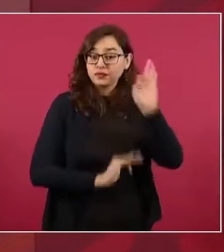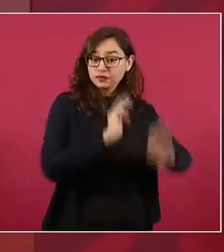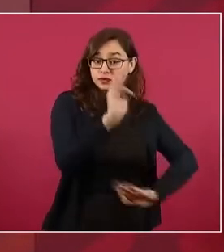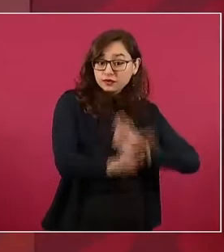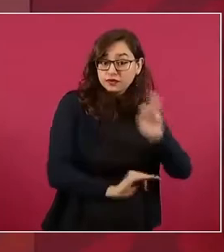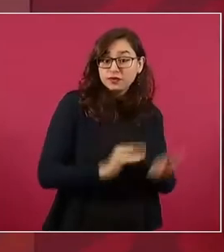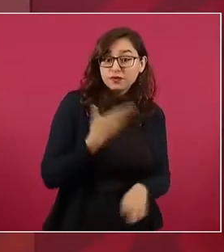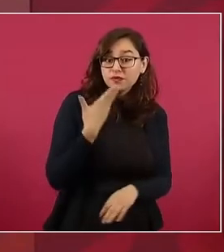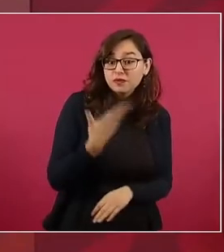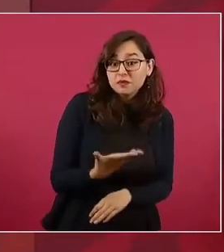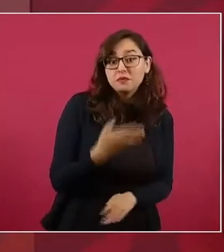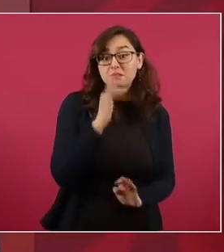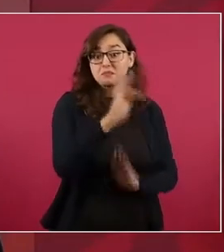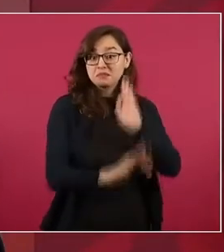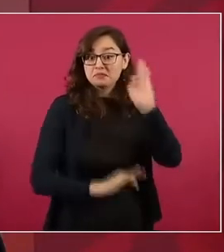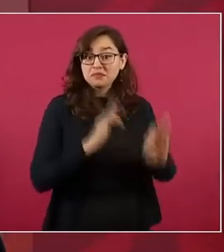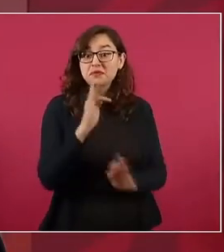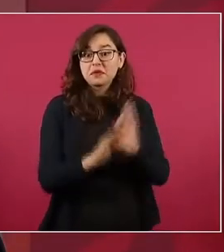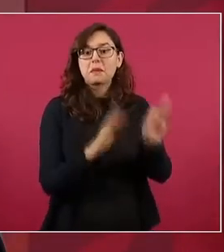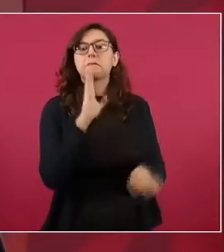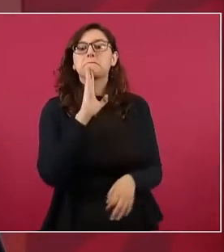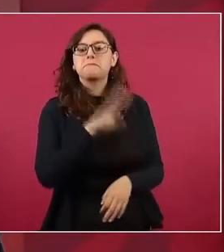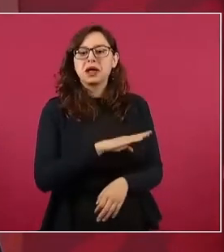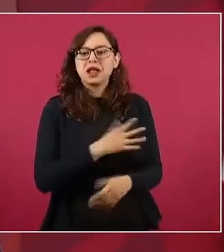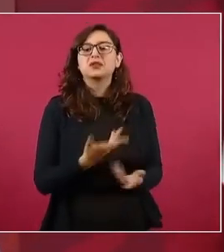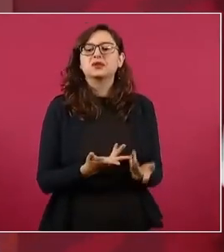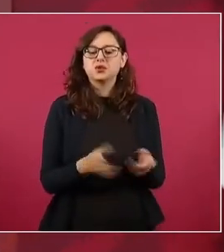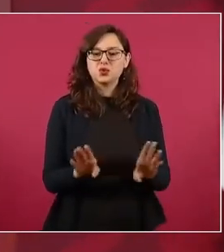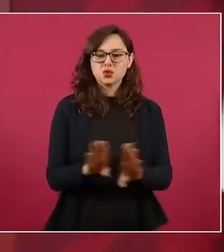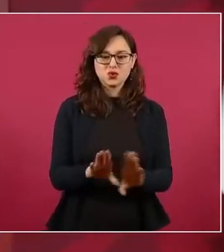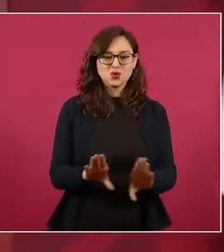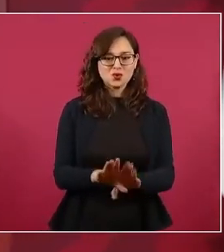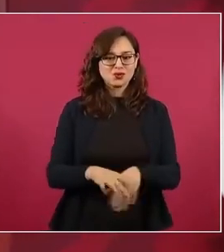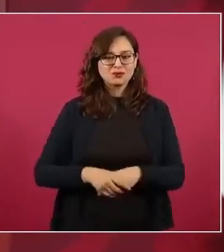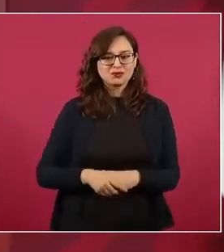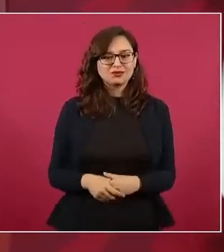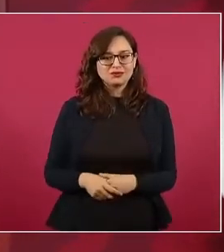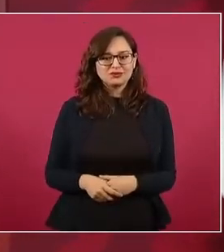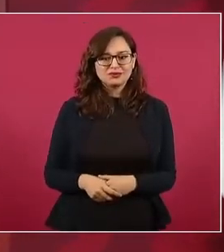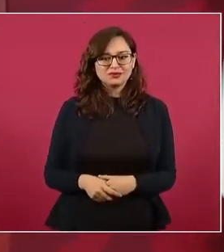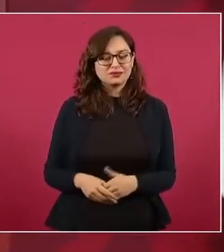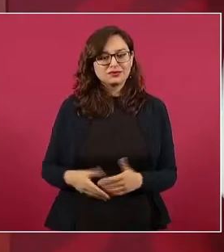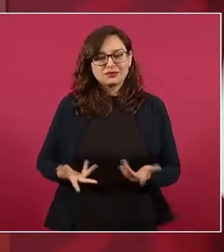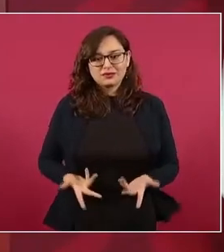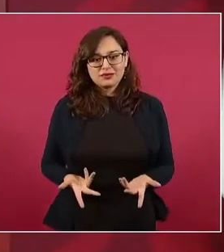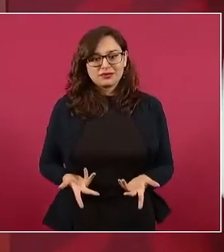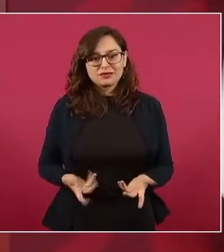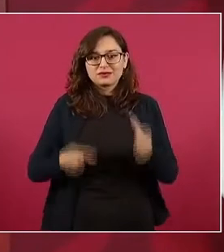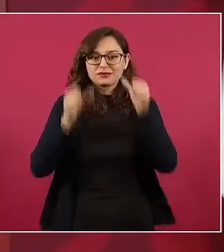su manera despótica de actuar, de humillar,